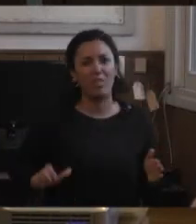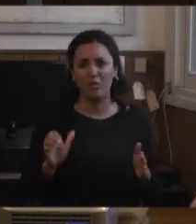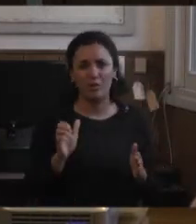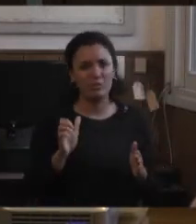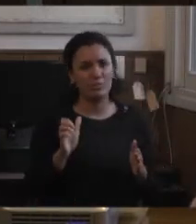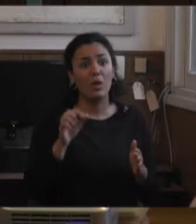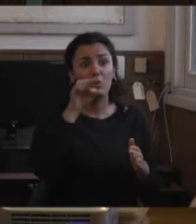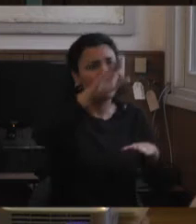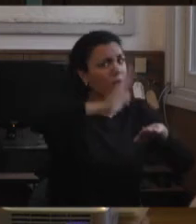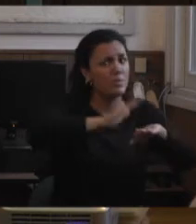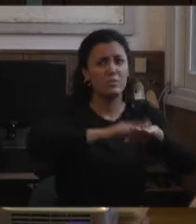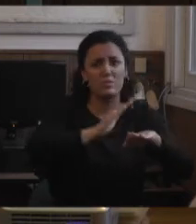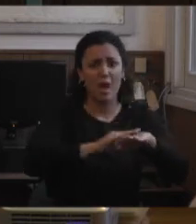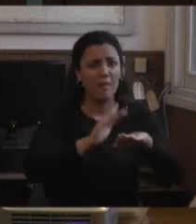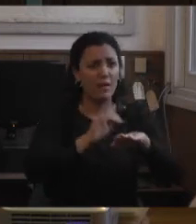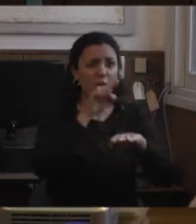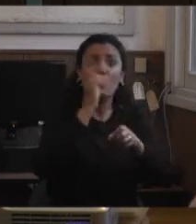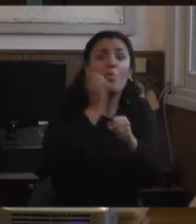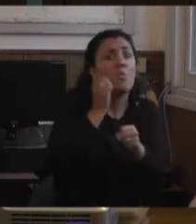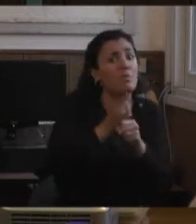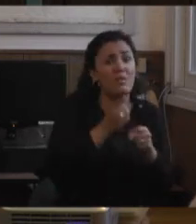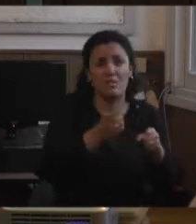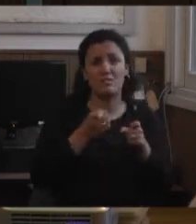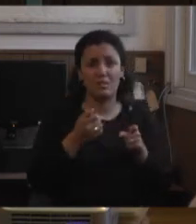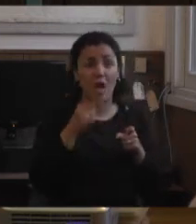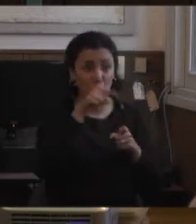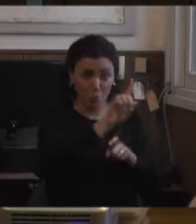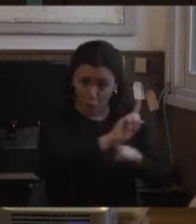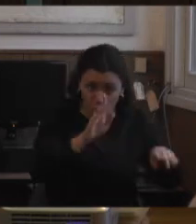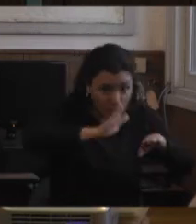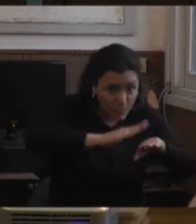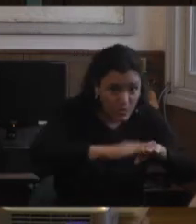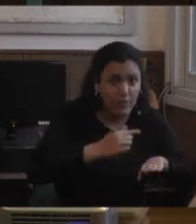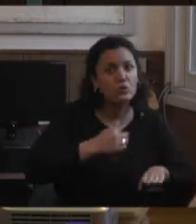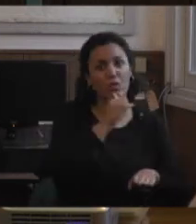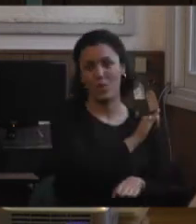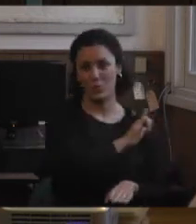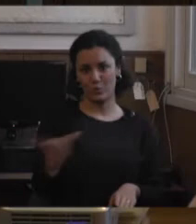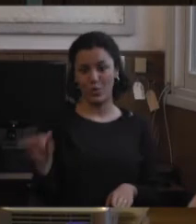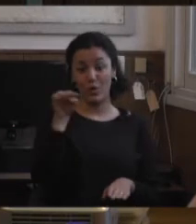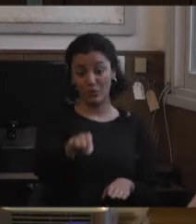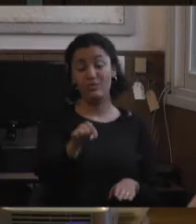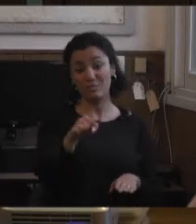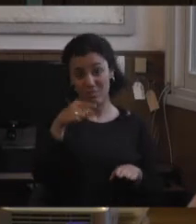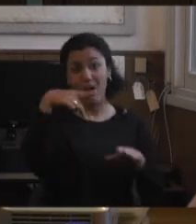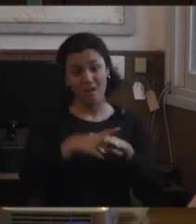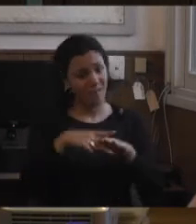la responsabilidad de hacer y si no se cumple, denunciarlo. Entonces, me parece que es una herramienta que tenemos que saber aprovechar.